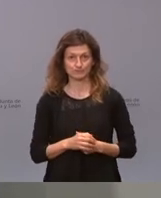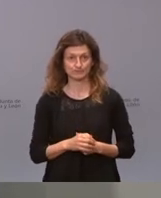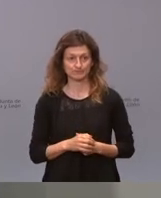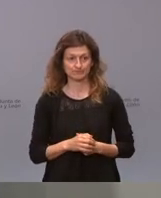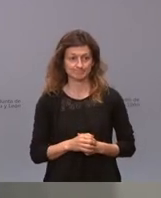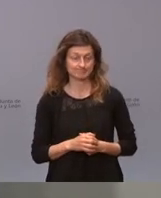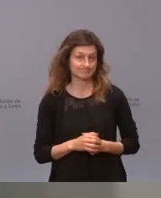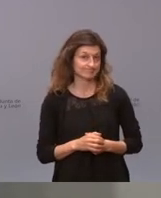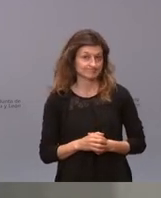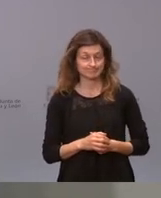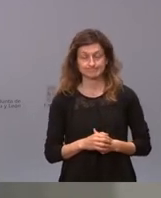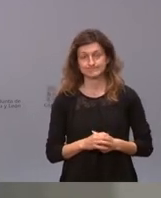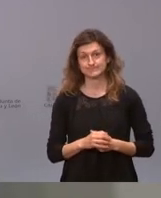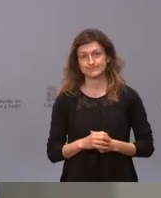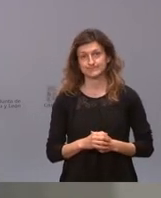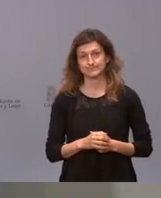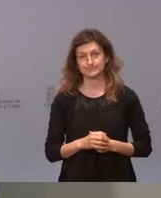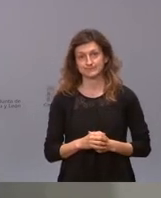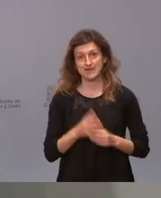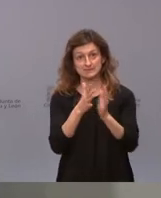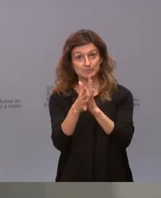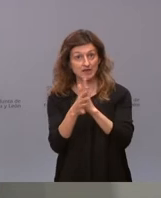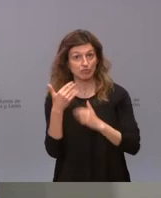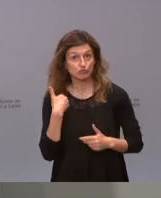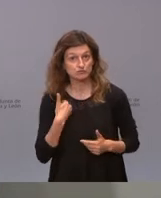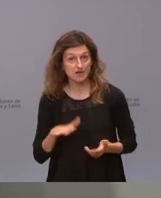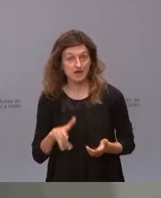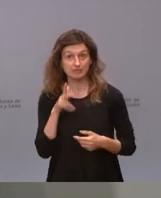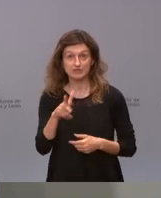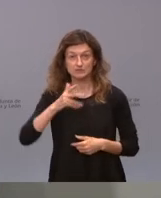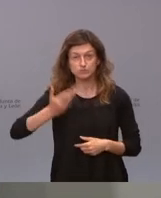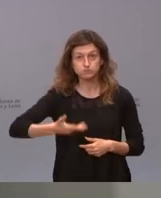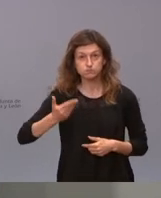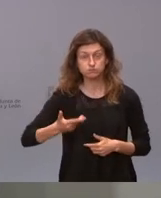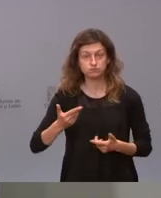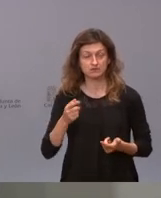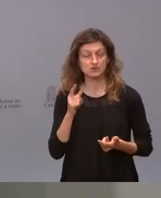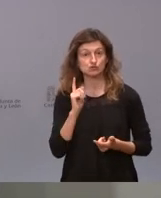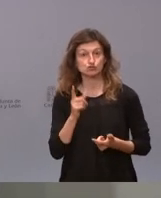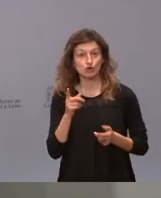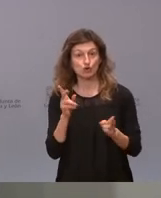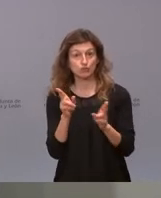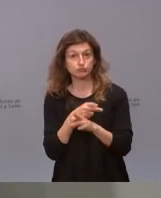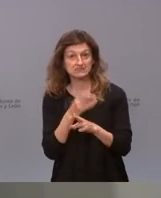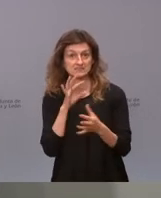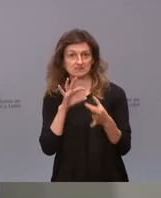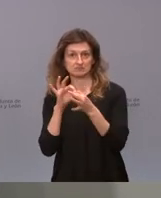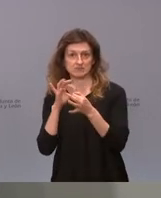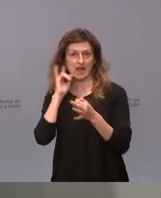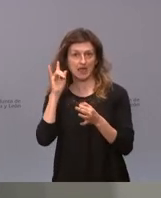es que yo creo que ya lo hemos aclarado es decir los derechos fundamentales solo se suspenden mediante el estado de alarma